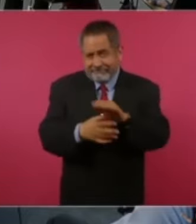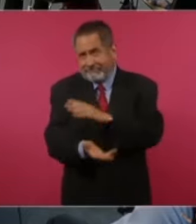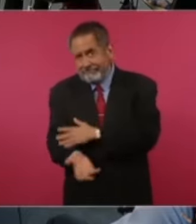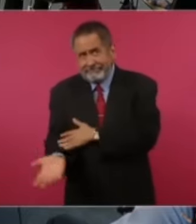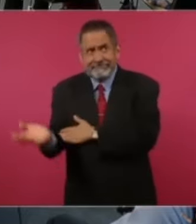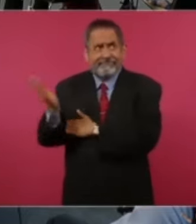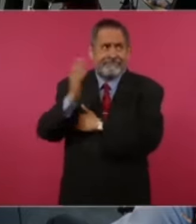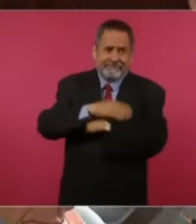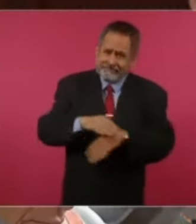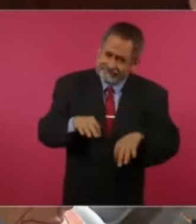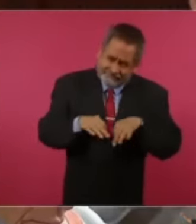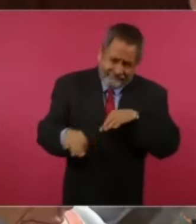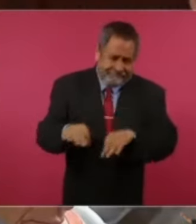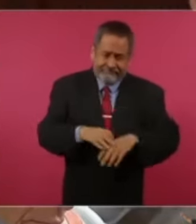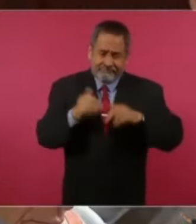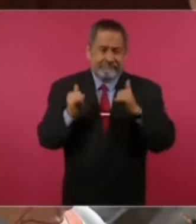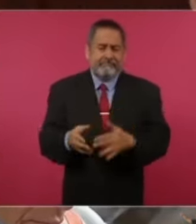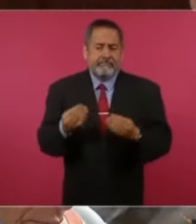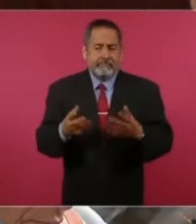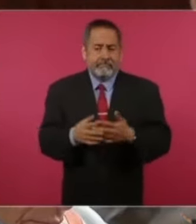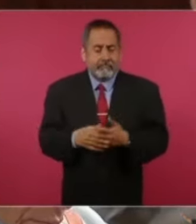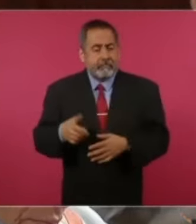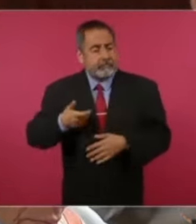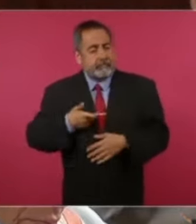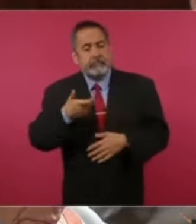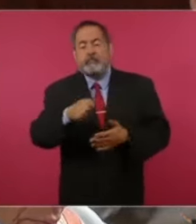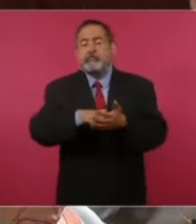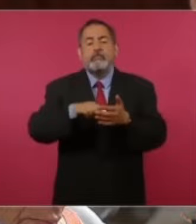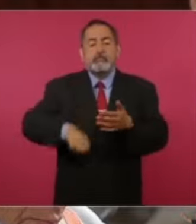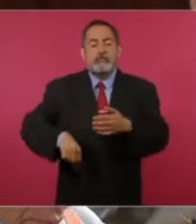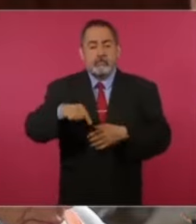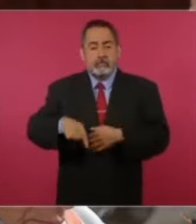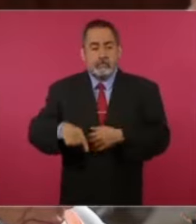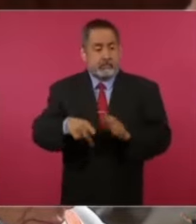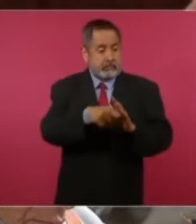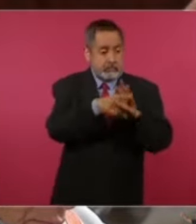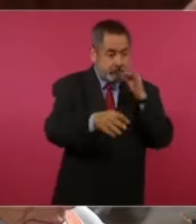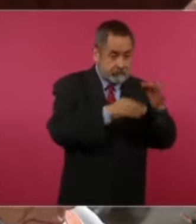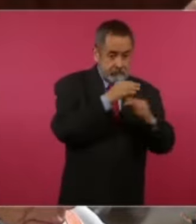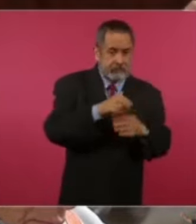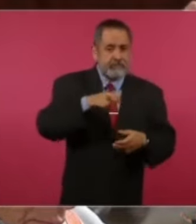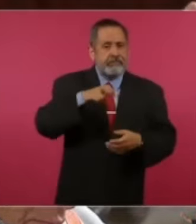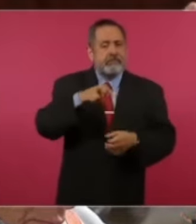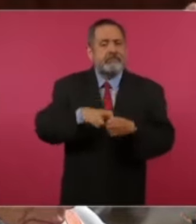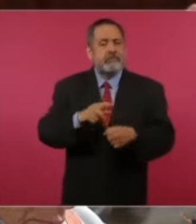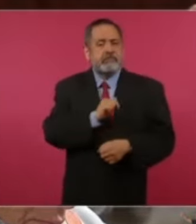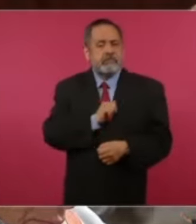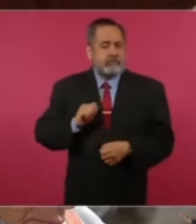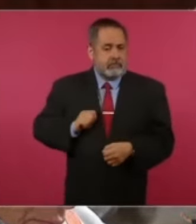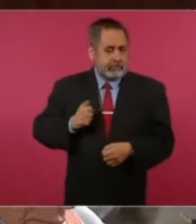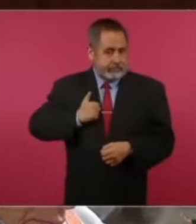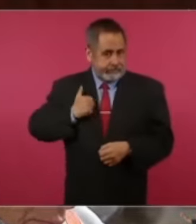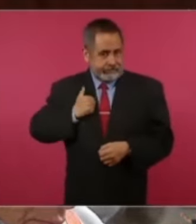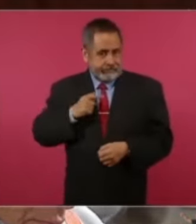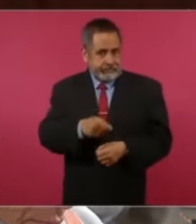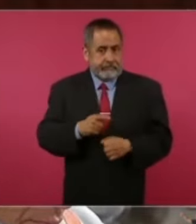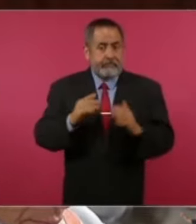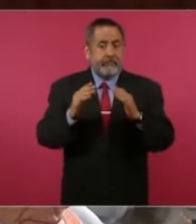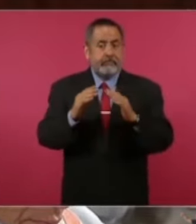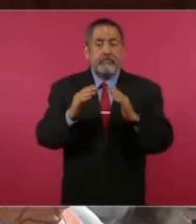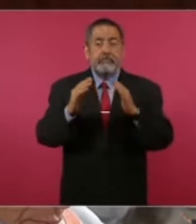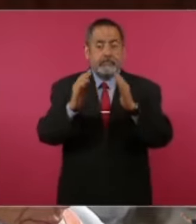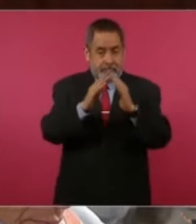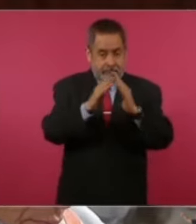para vivir, pues, pagando. Por ejemplo, ahorita en un periódico en Toronto, Canadá, que es donde yo soy, se rentan las